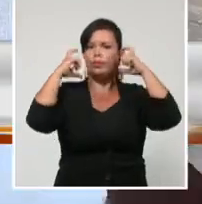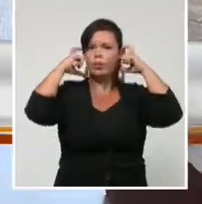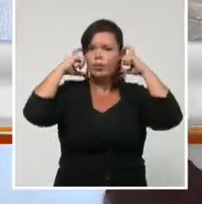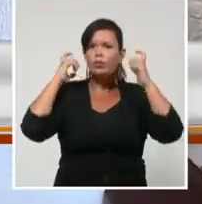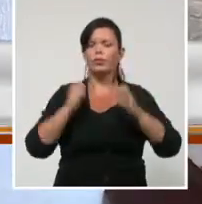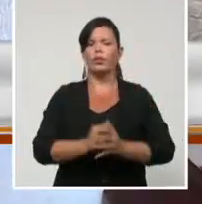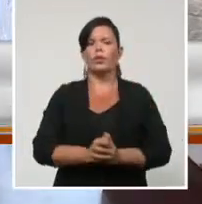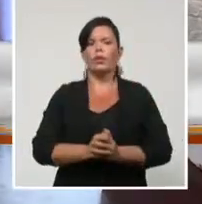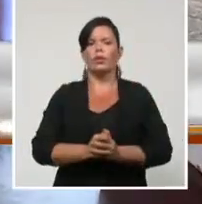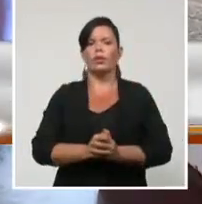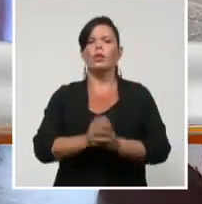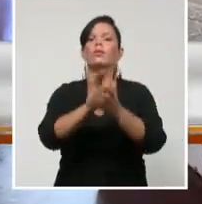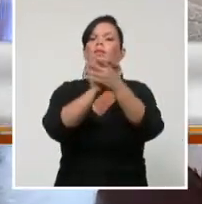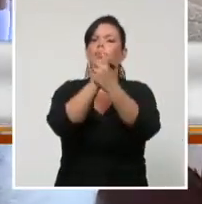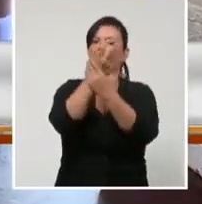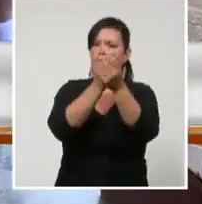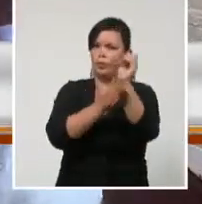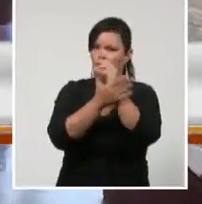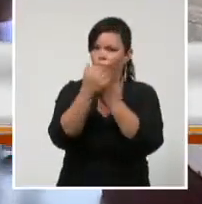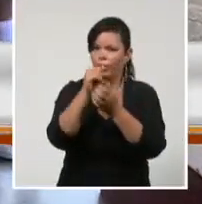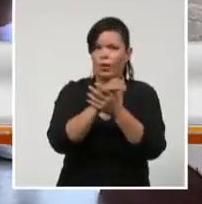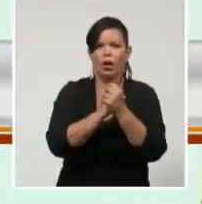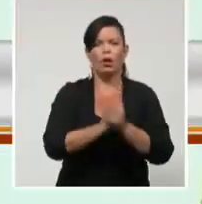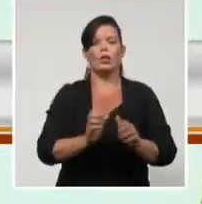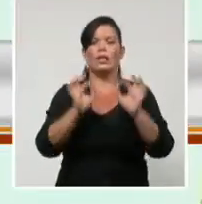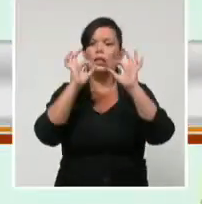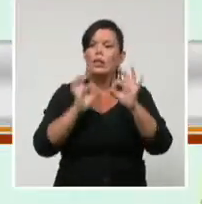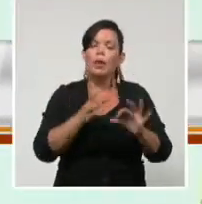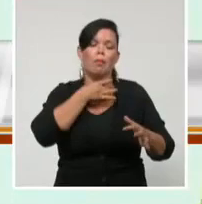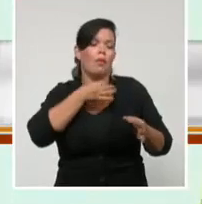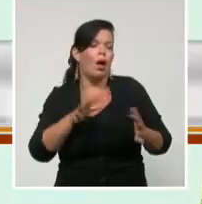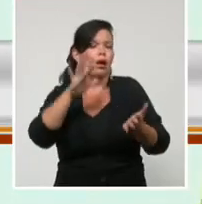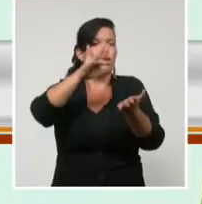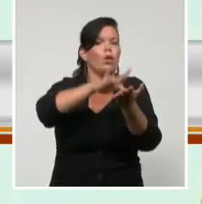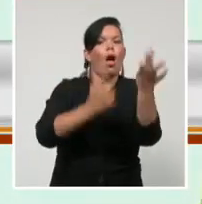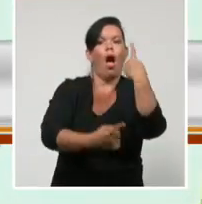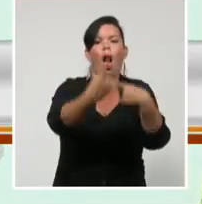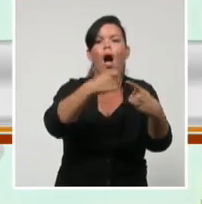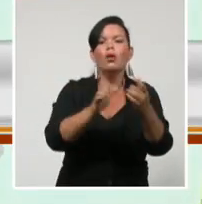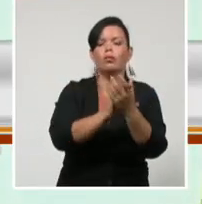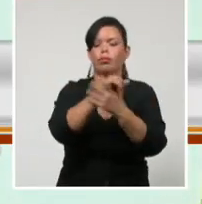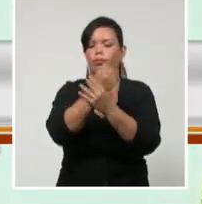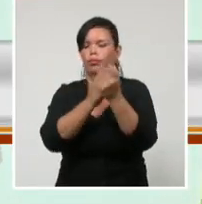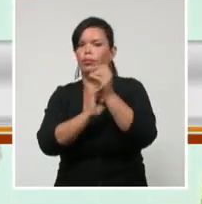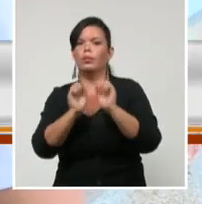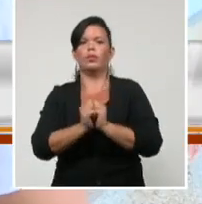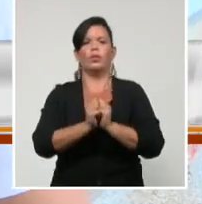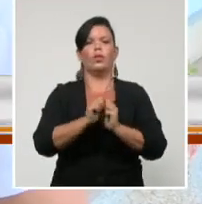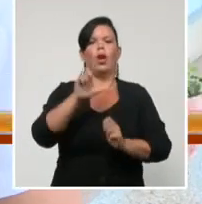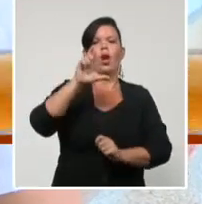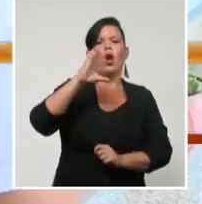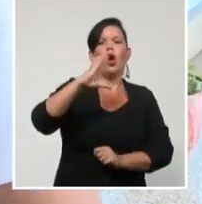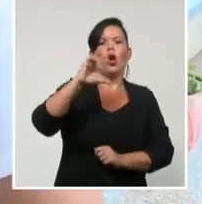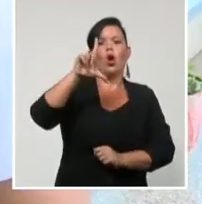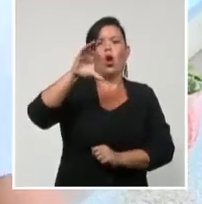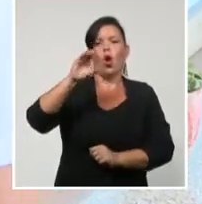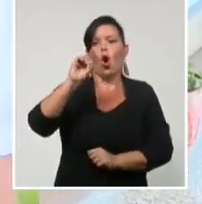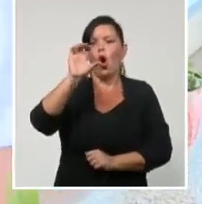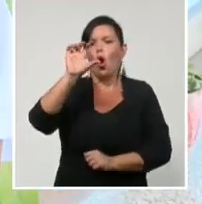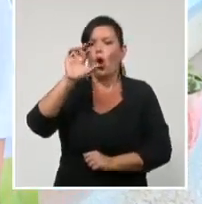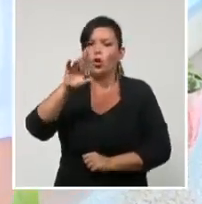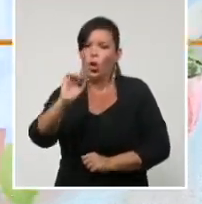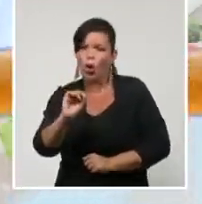lavarse las manos antes de tocar aquí después, echarse el poquerito y el de mano. El agua y